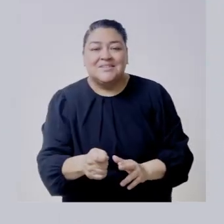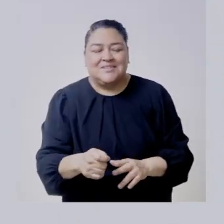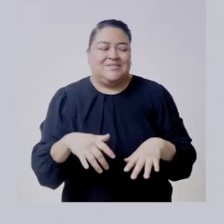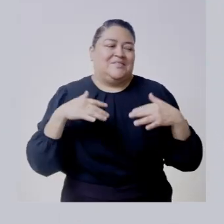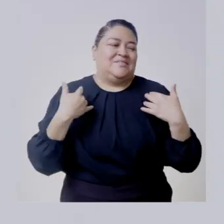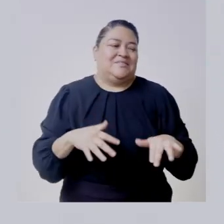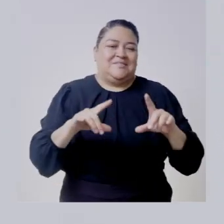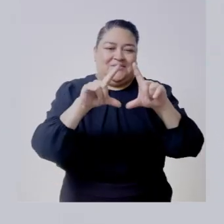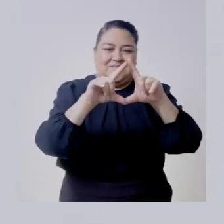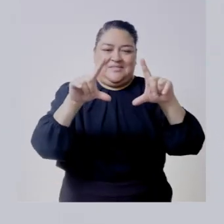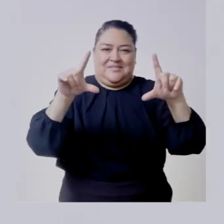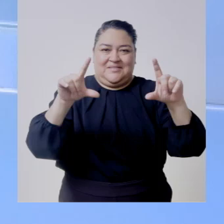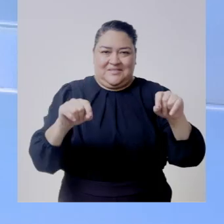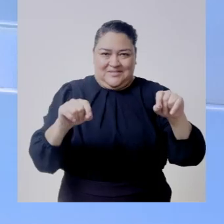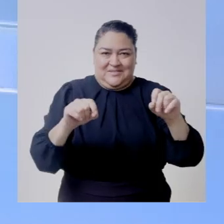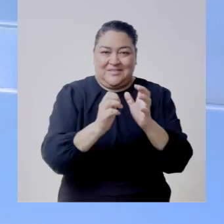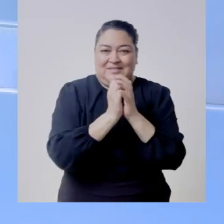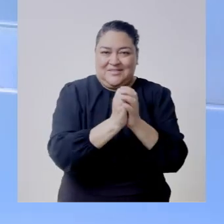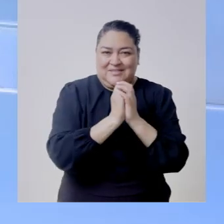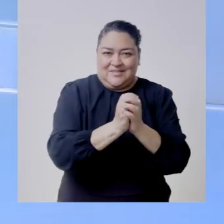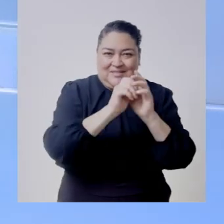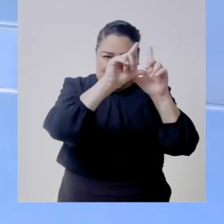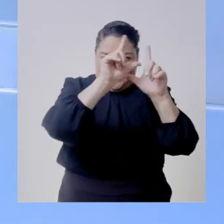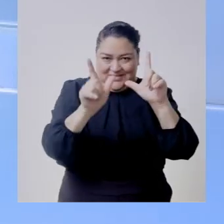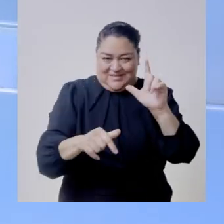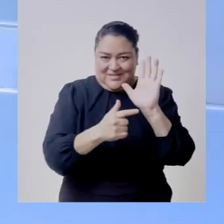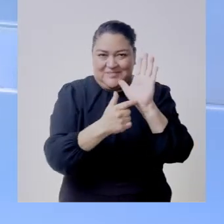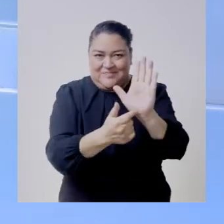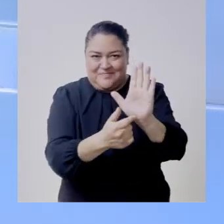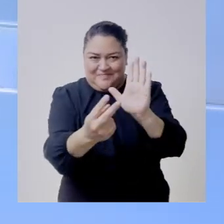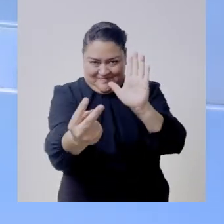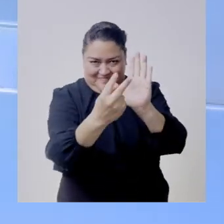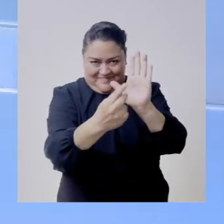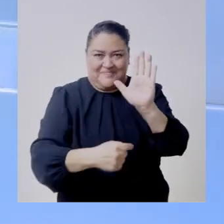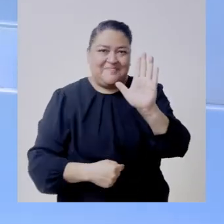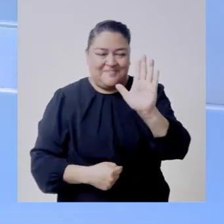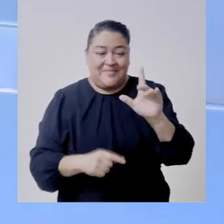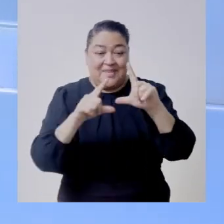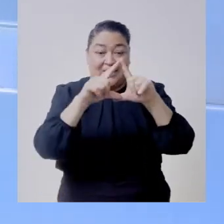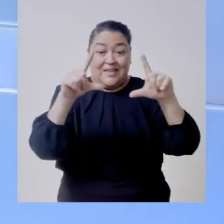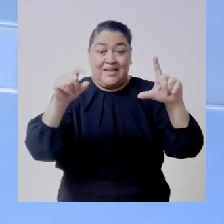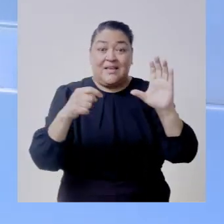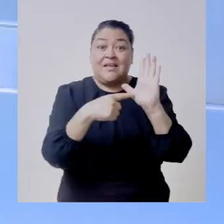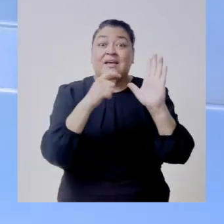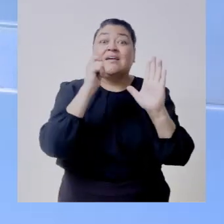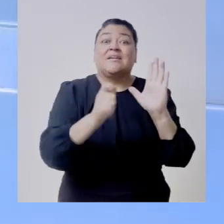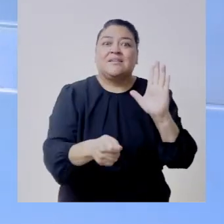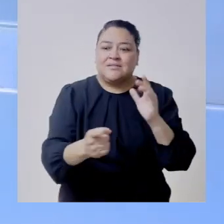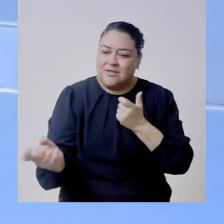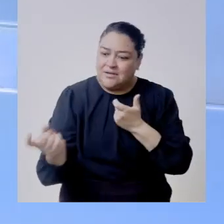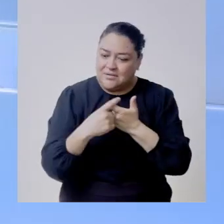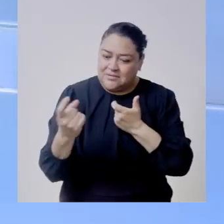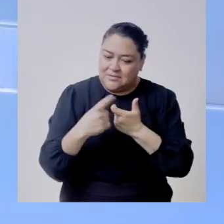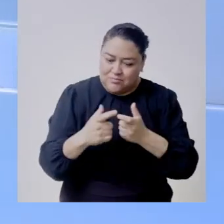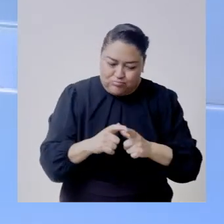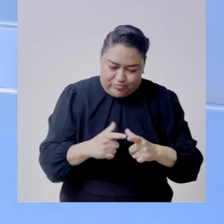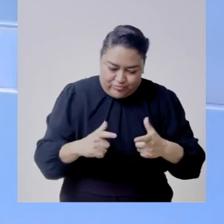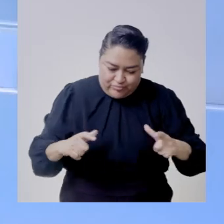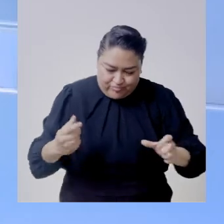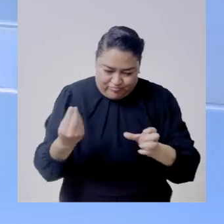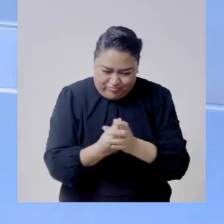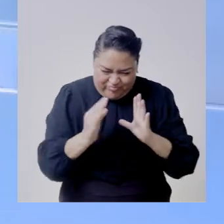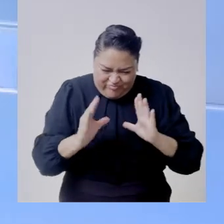con un billete de la lotería que aquí lo traigo los y los quiero enseñar al público celebramos el más de medio millón de